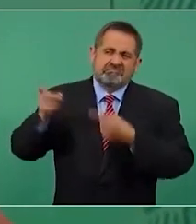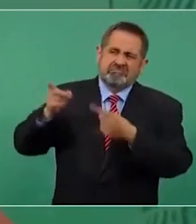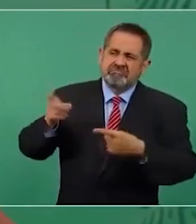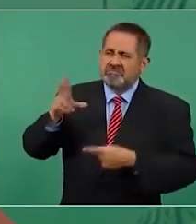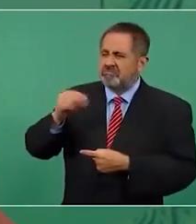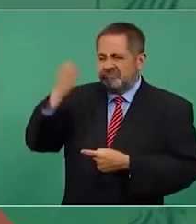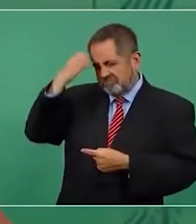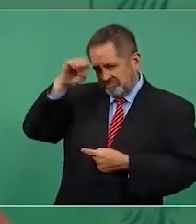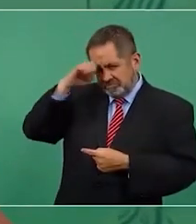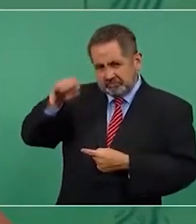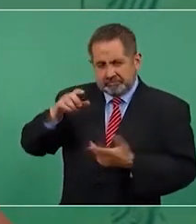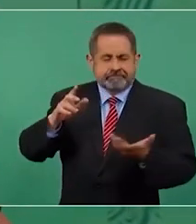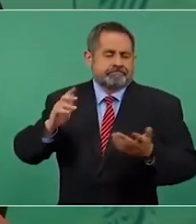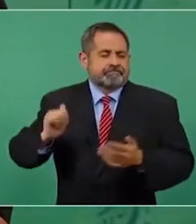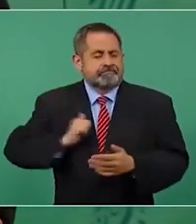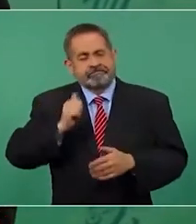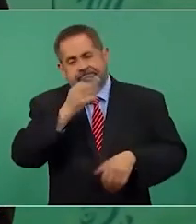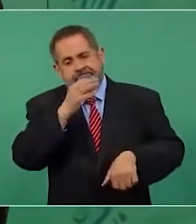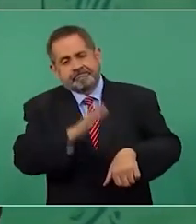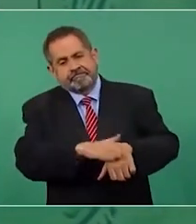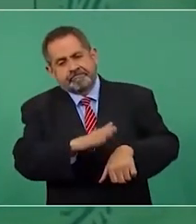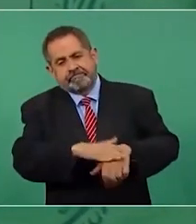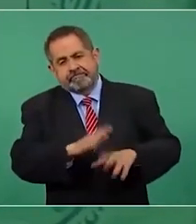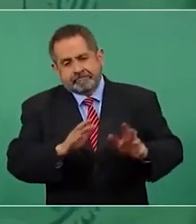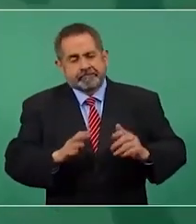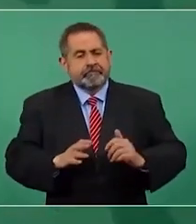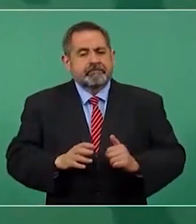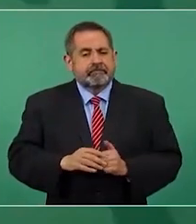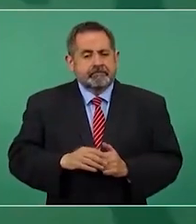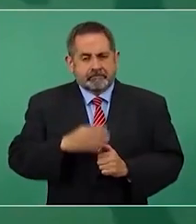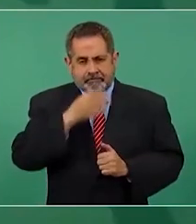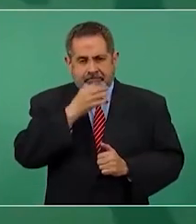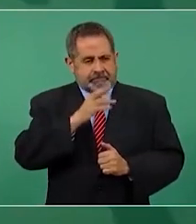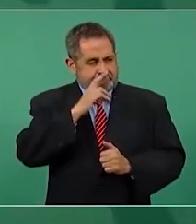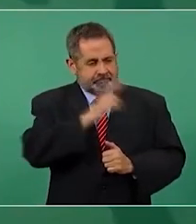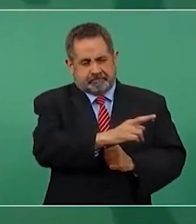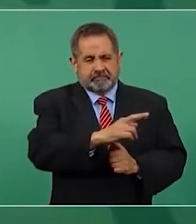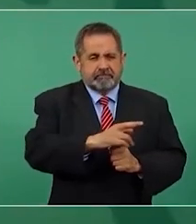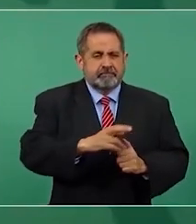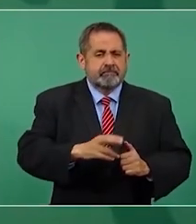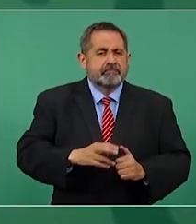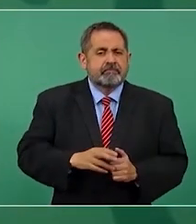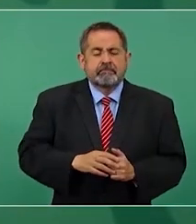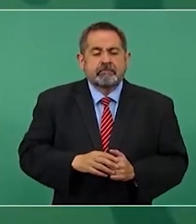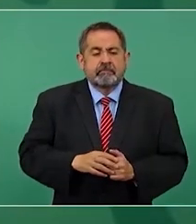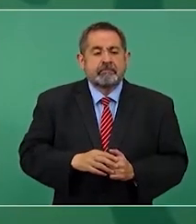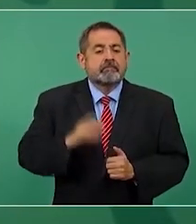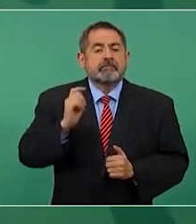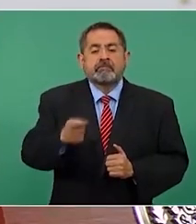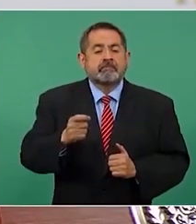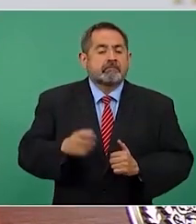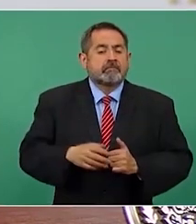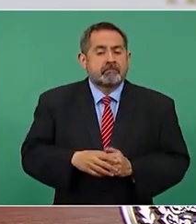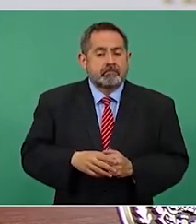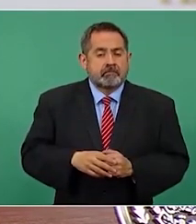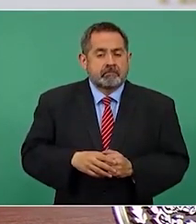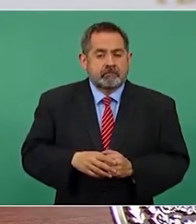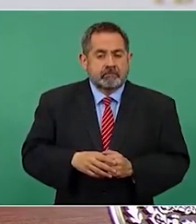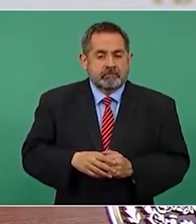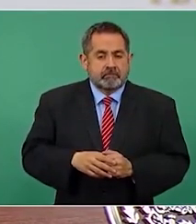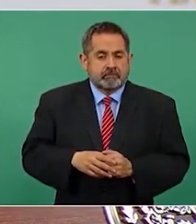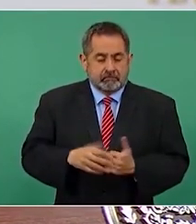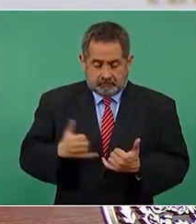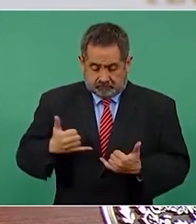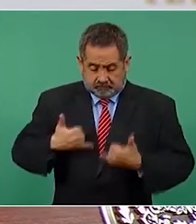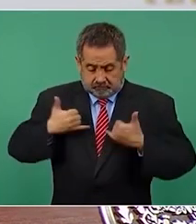pues de una vez aprovecho para contestarle que no es nada más